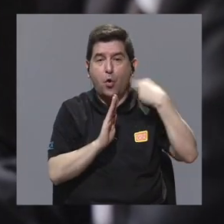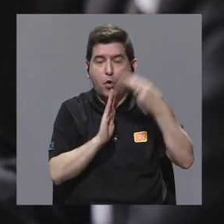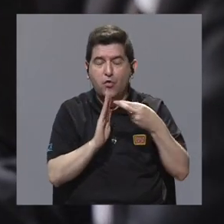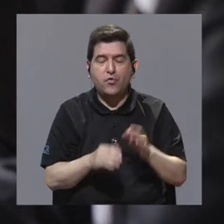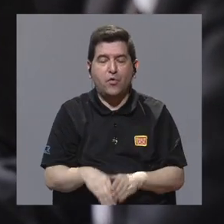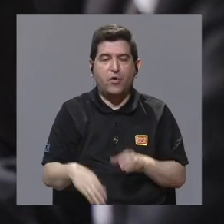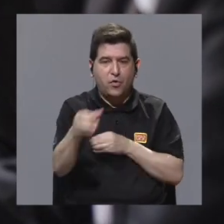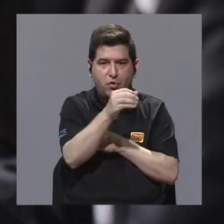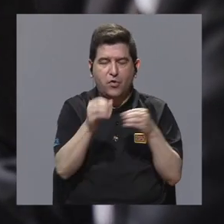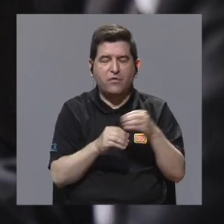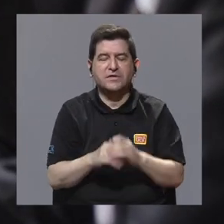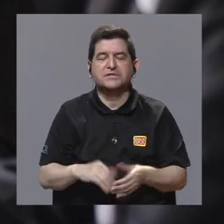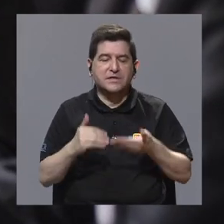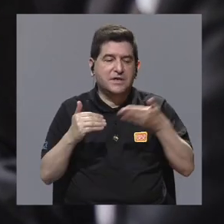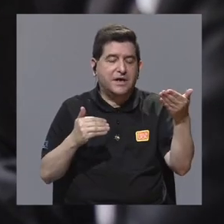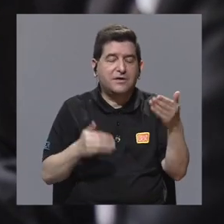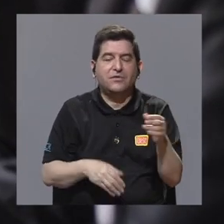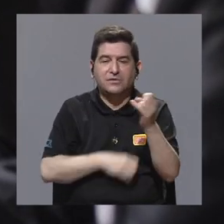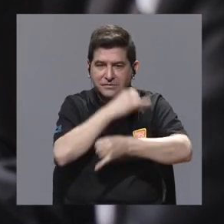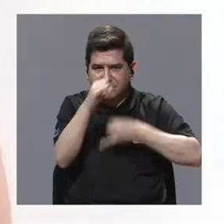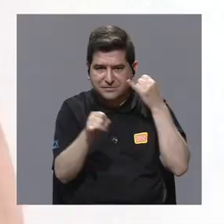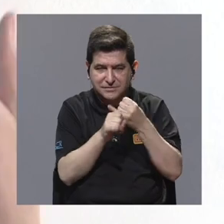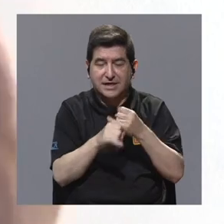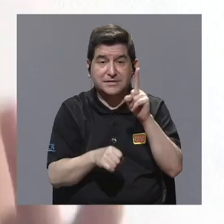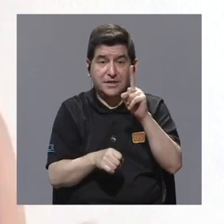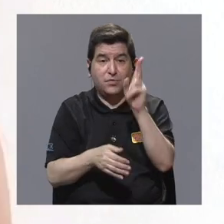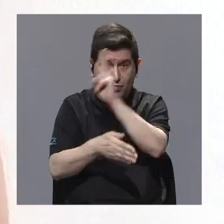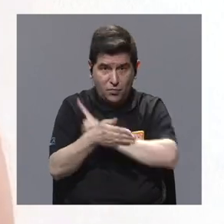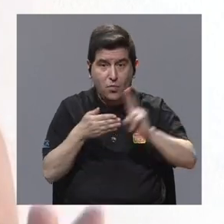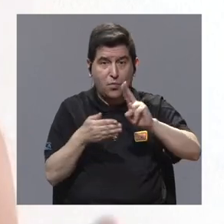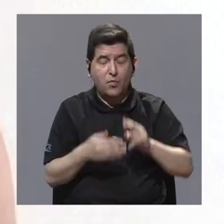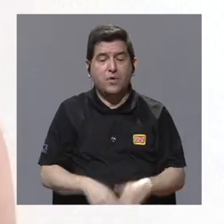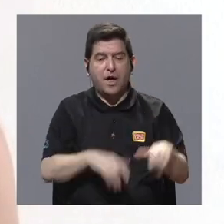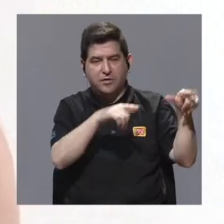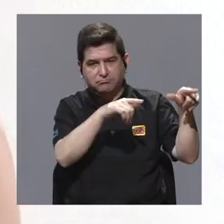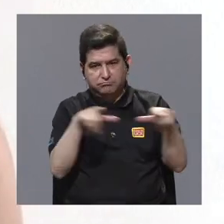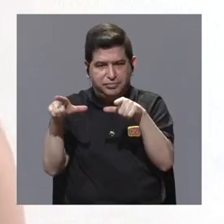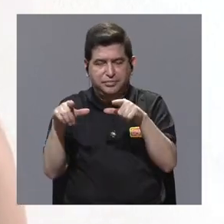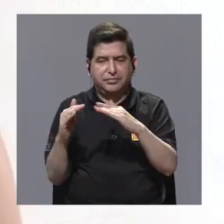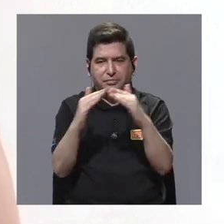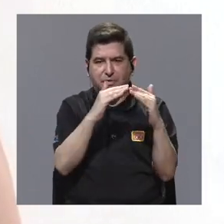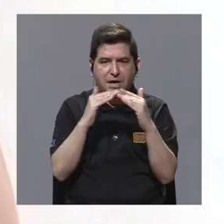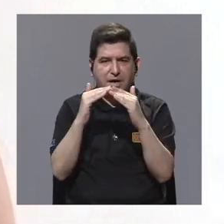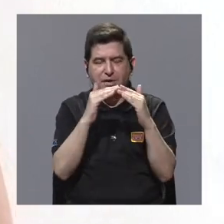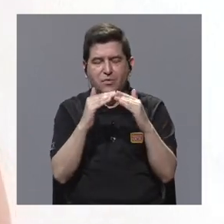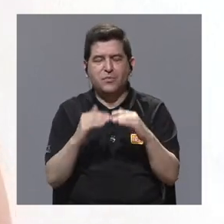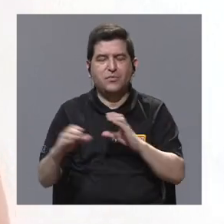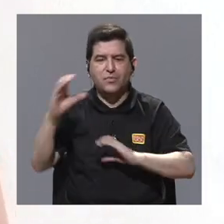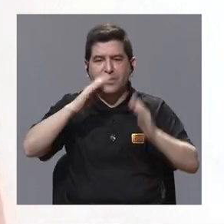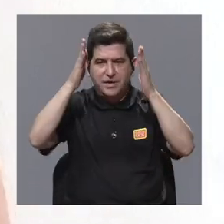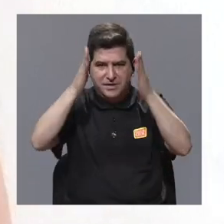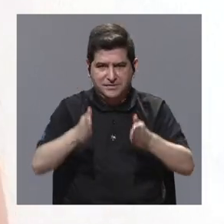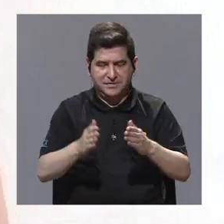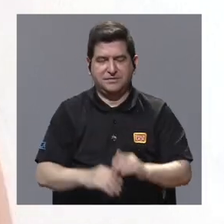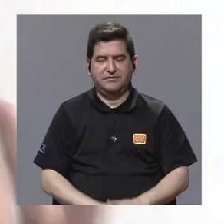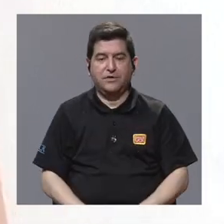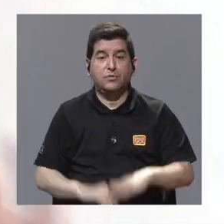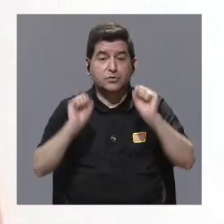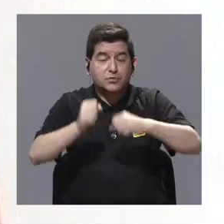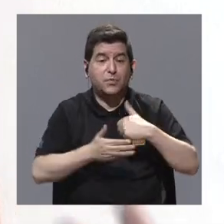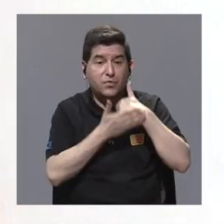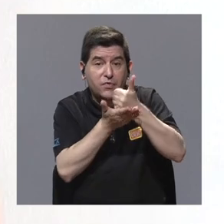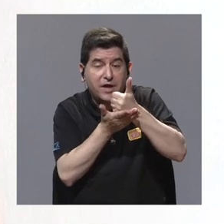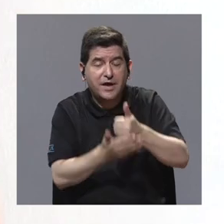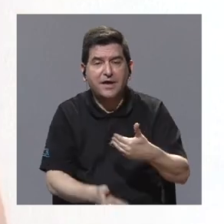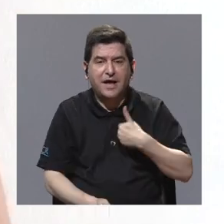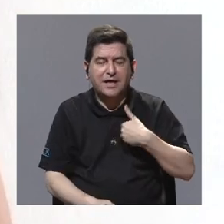Oficina de Asuntos Internacionales de una universidad se pone a disposición de la comunidad científica, de una institución académica, pues para ayudarle a